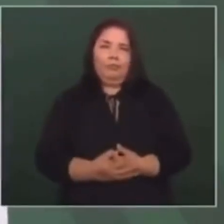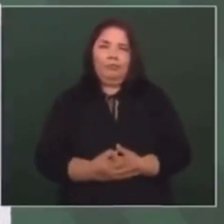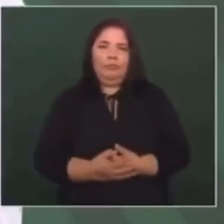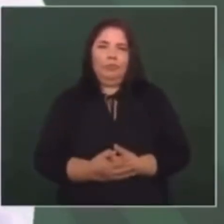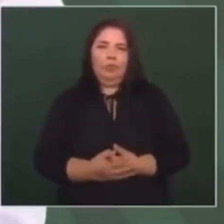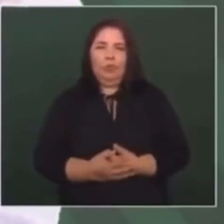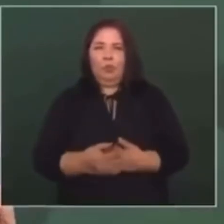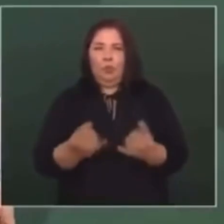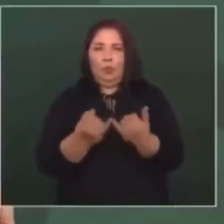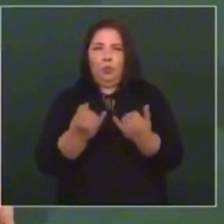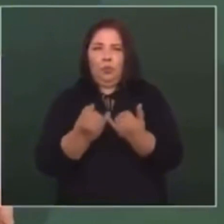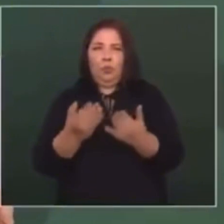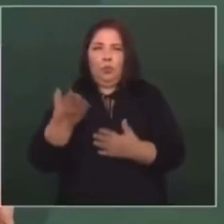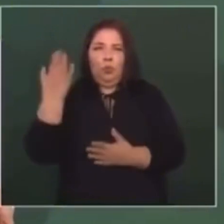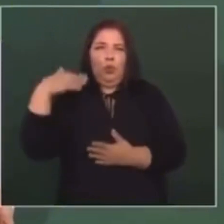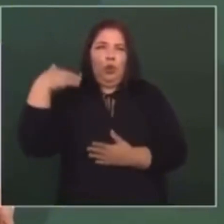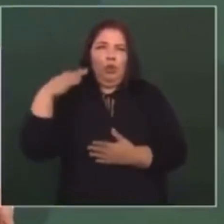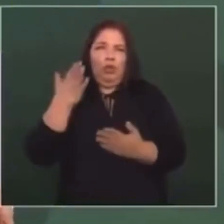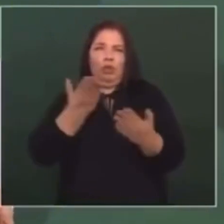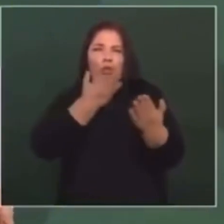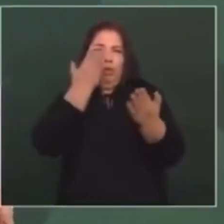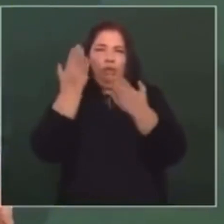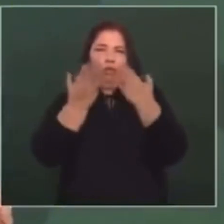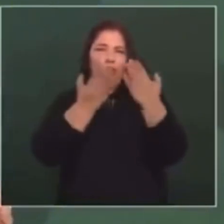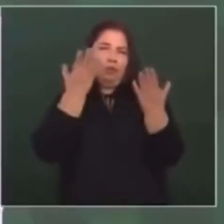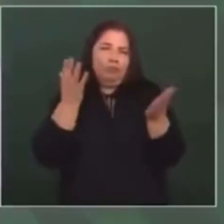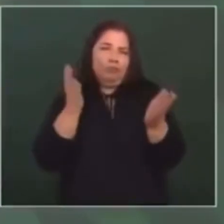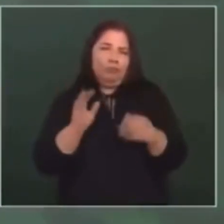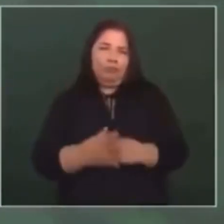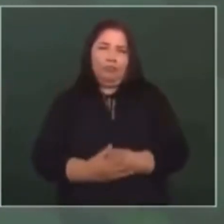como cuando estaba yo estudiando en Tepeditán,